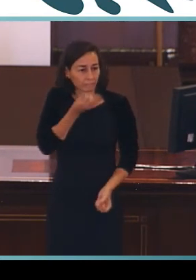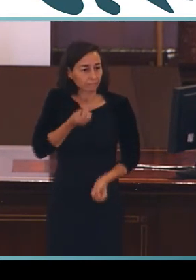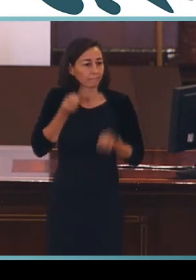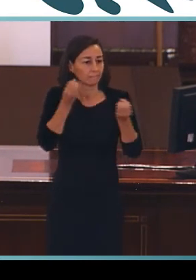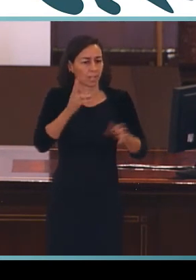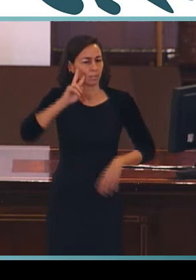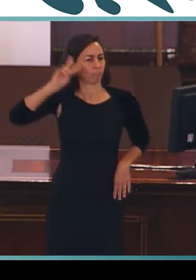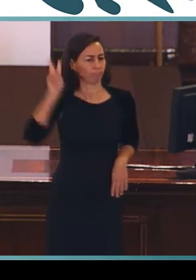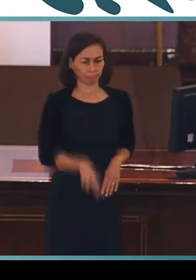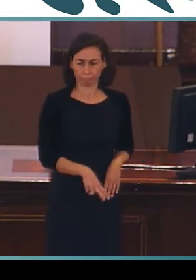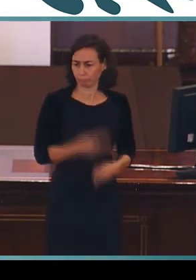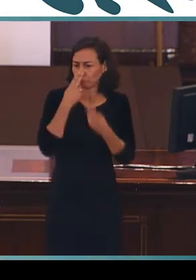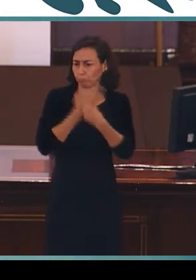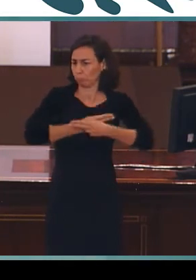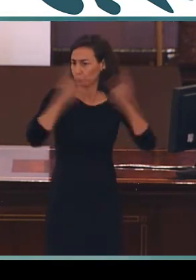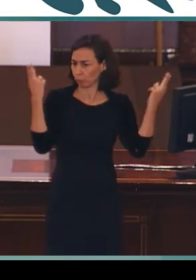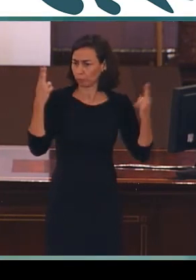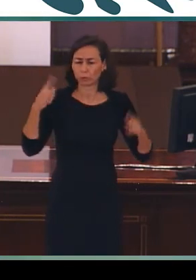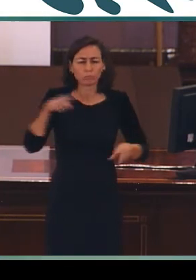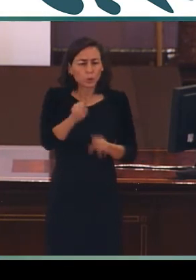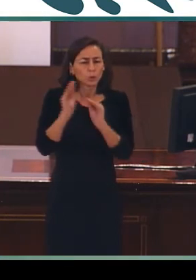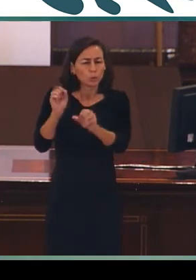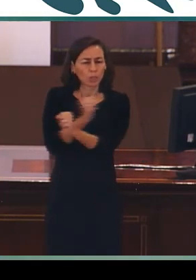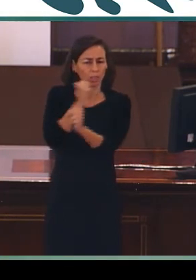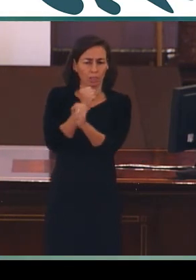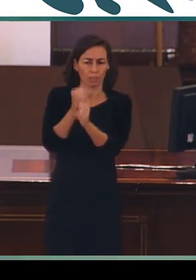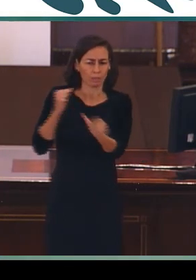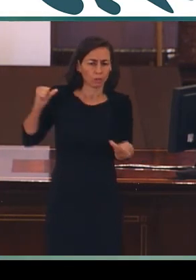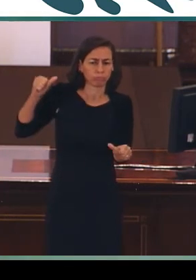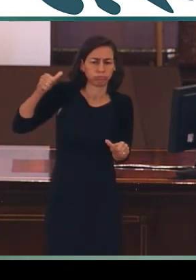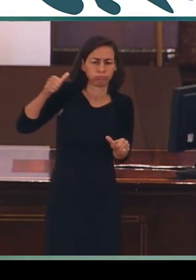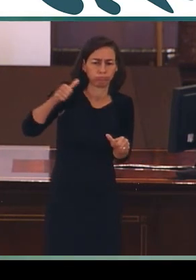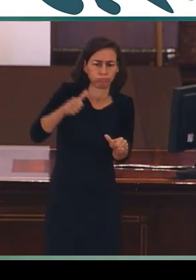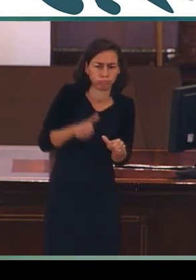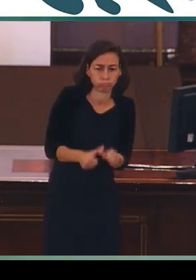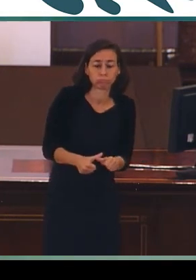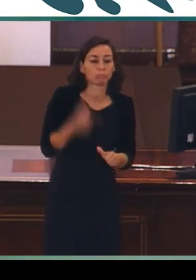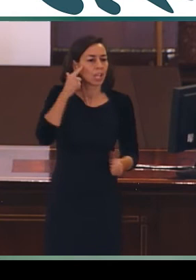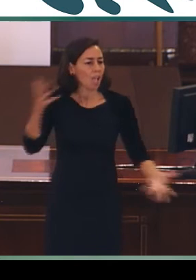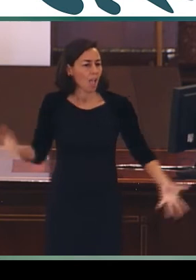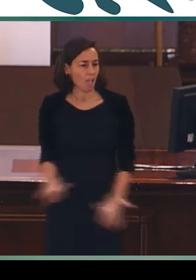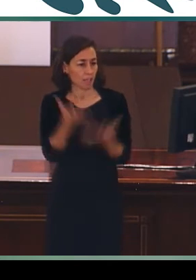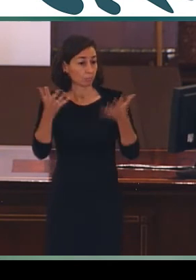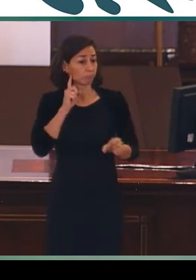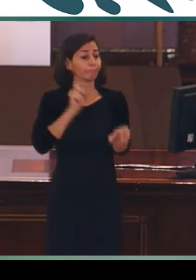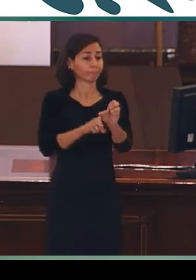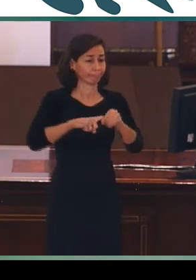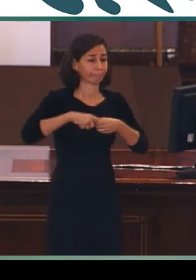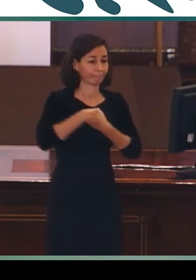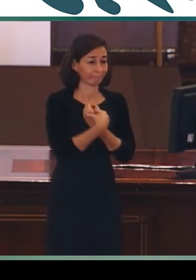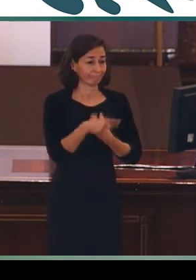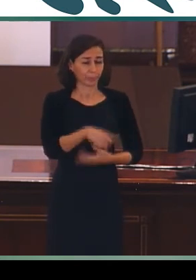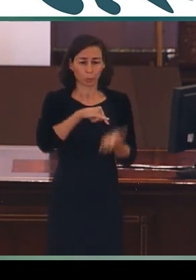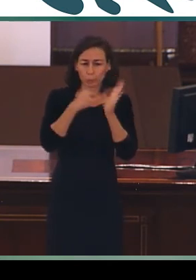mi reconocimiento público a la gran labor que desarrolla y animaros a que sigáis participando en los diversos